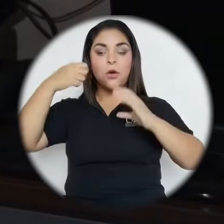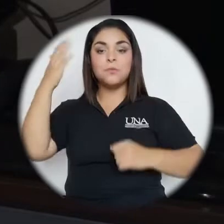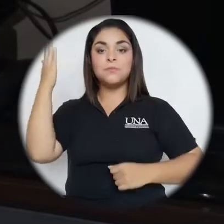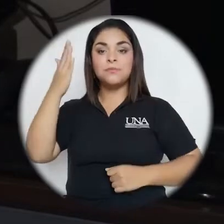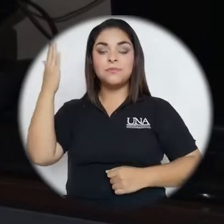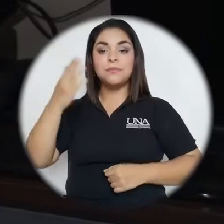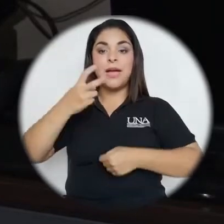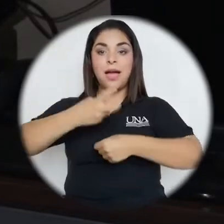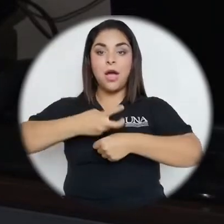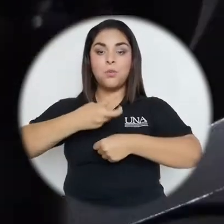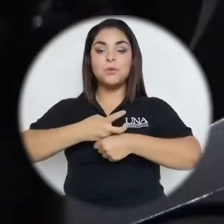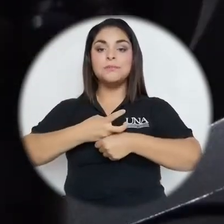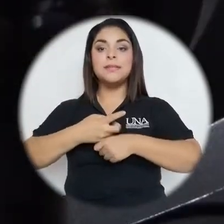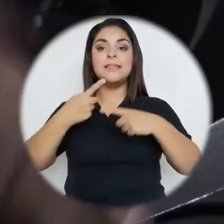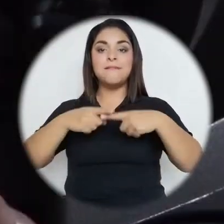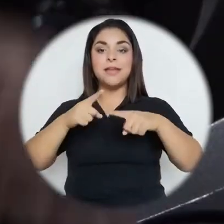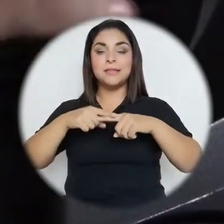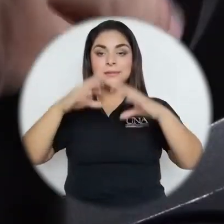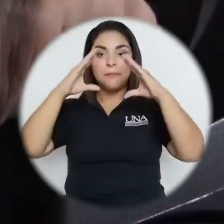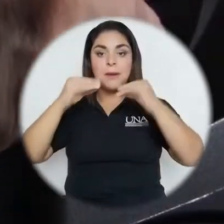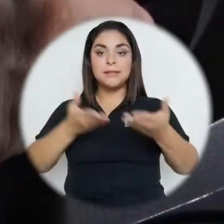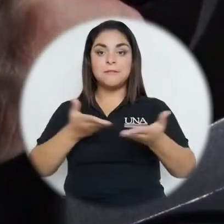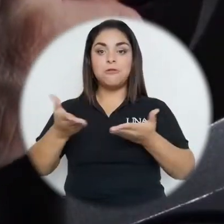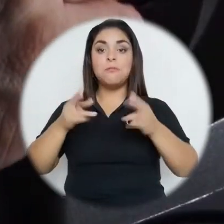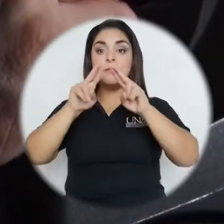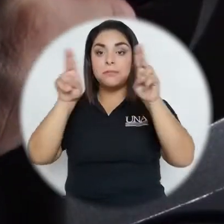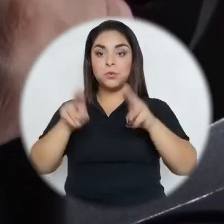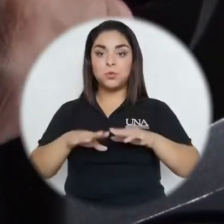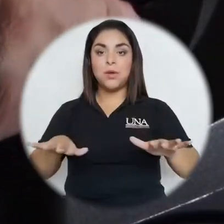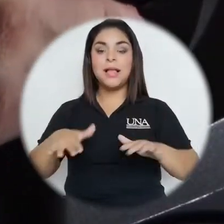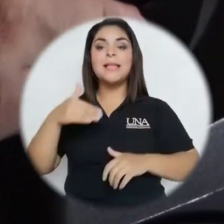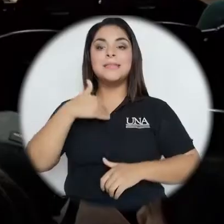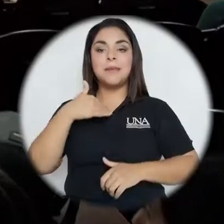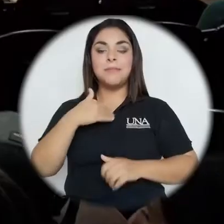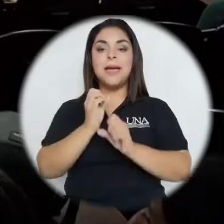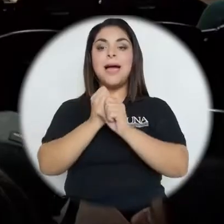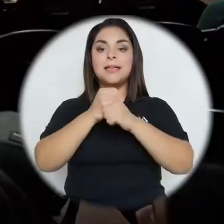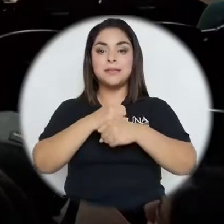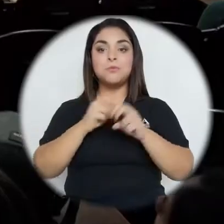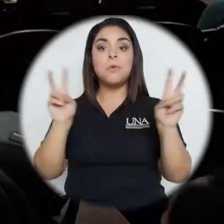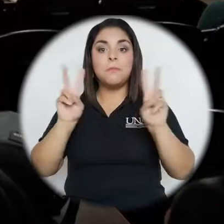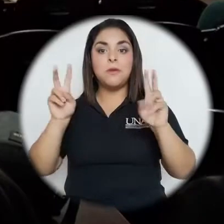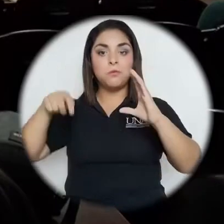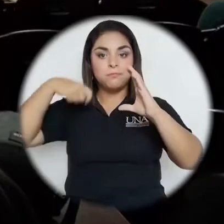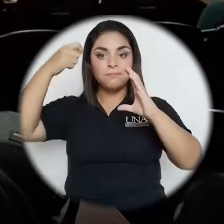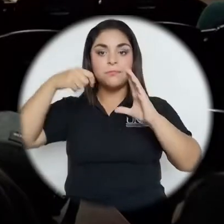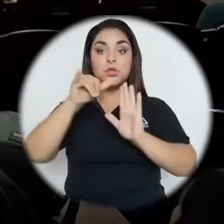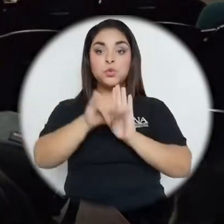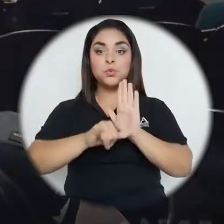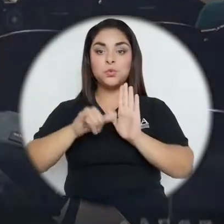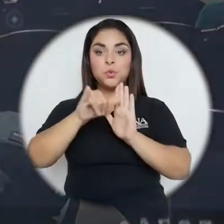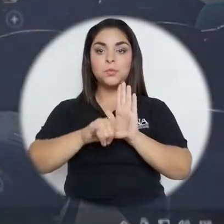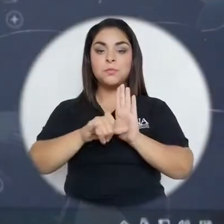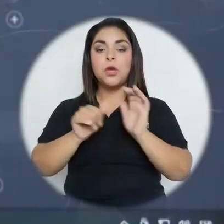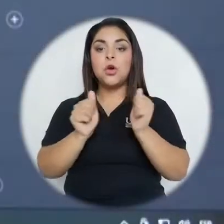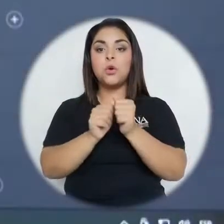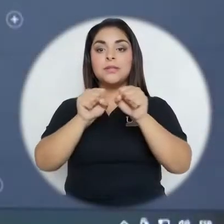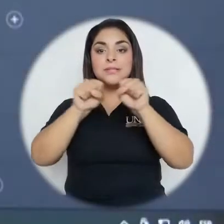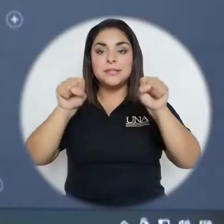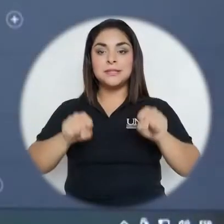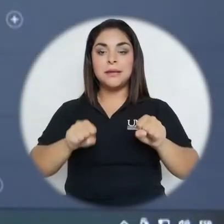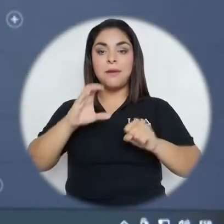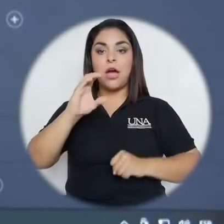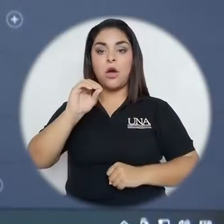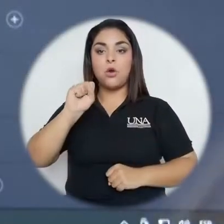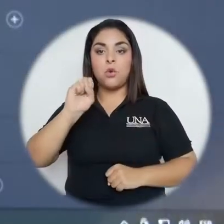hardware y plataformas para virtualidad. También generamos transmisiones de video en el canal de YouTube con sistema closed